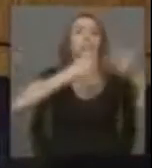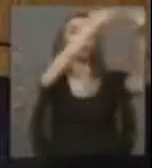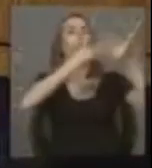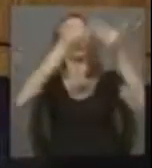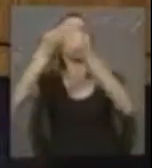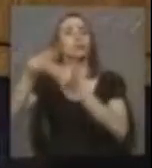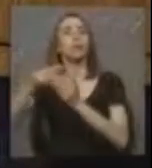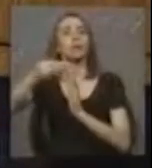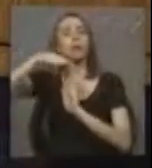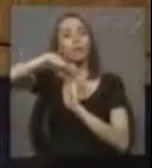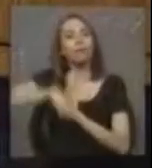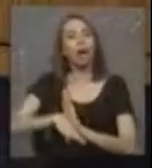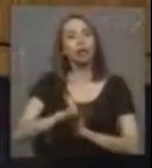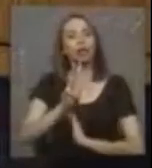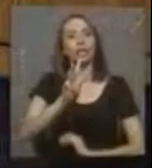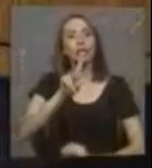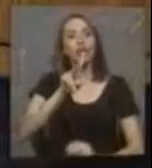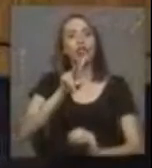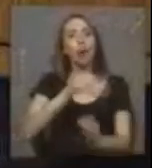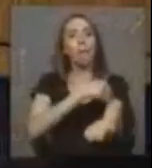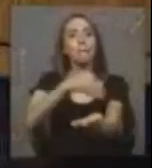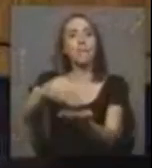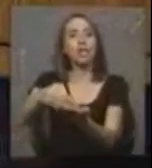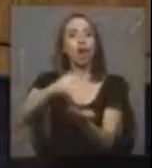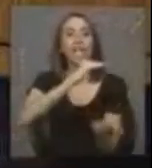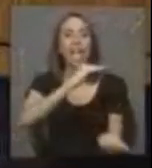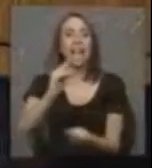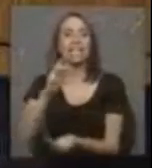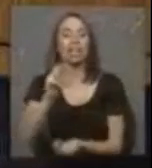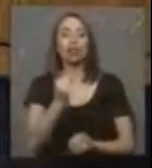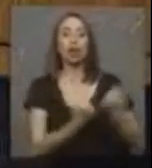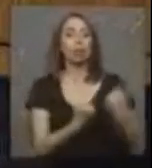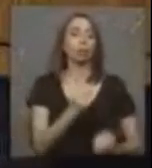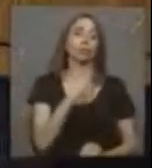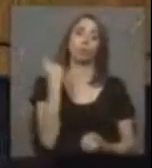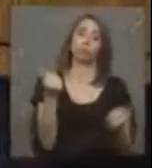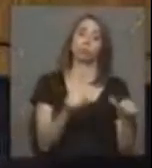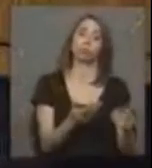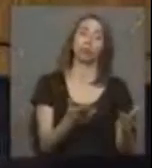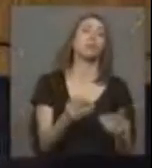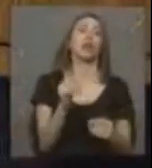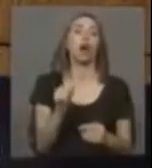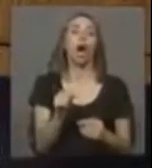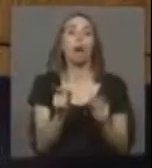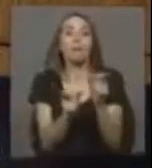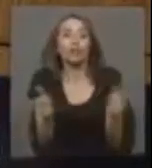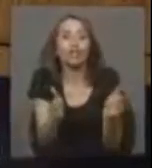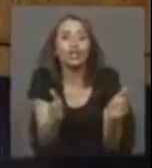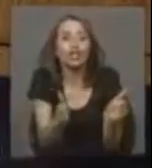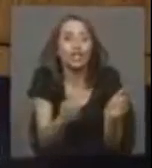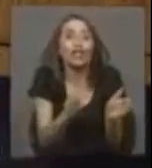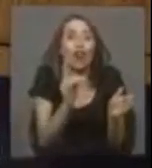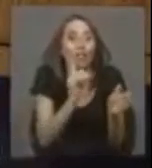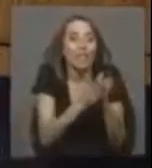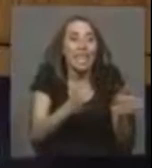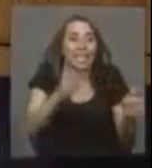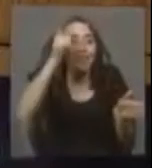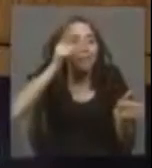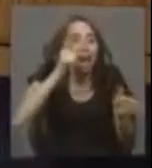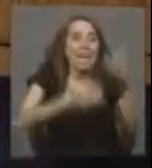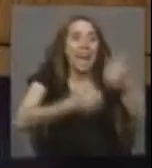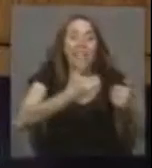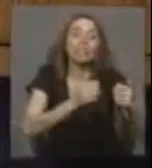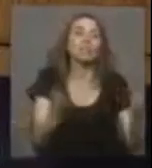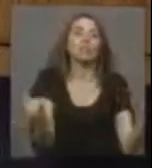La baja de 32 millones de litros no le hace ni mella a la industria. Pero se están muriendo los productores. Se están cerrando las lecherías.